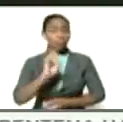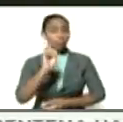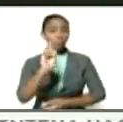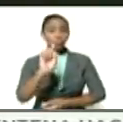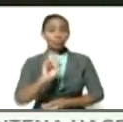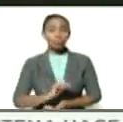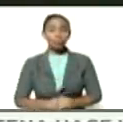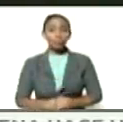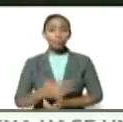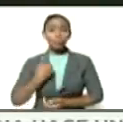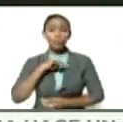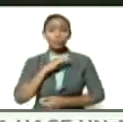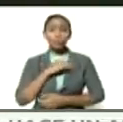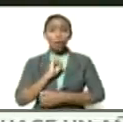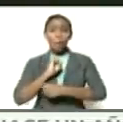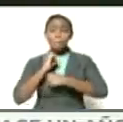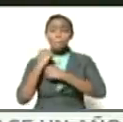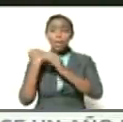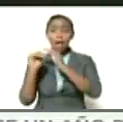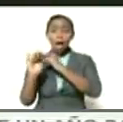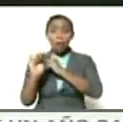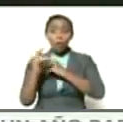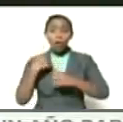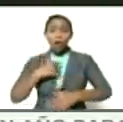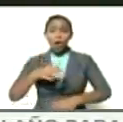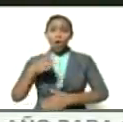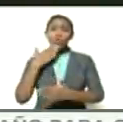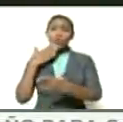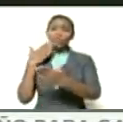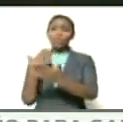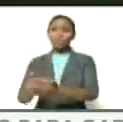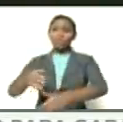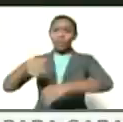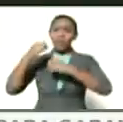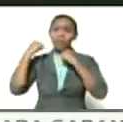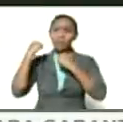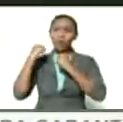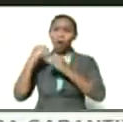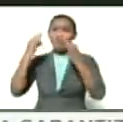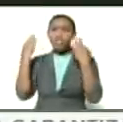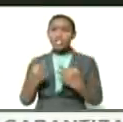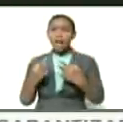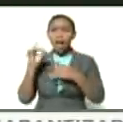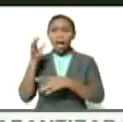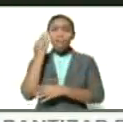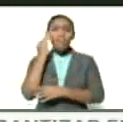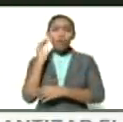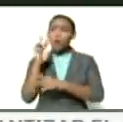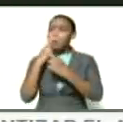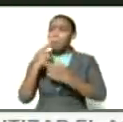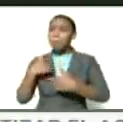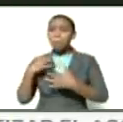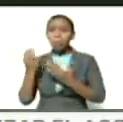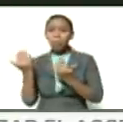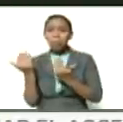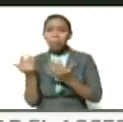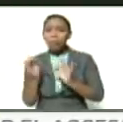Hemos enviado nuestro reclamo oficial a la empresa Facebook y no han respondido